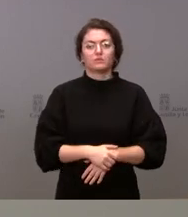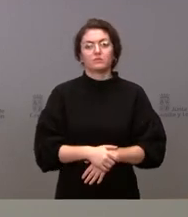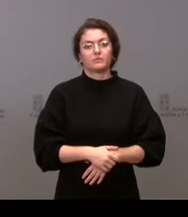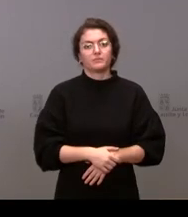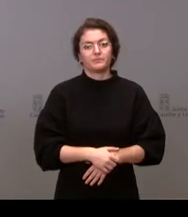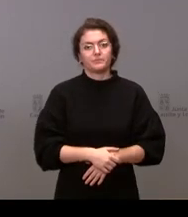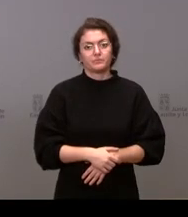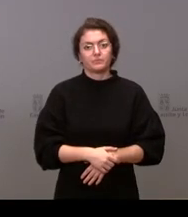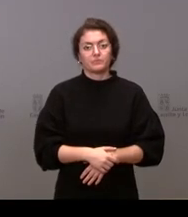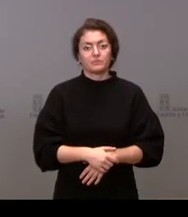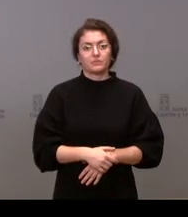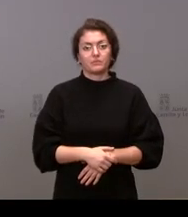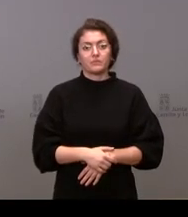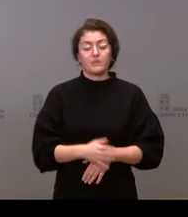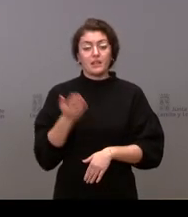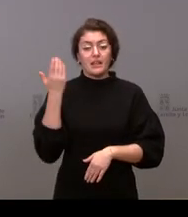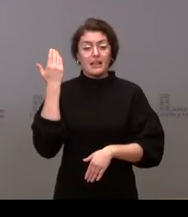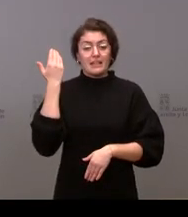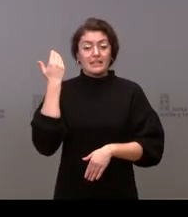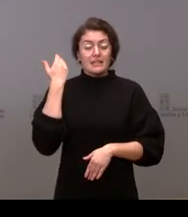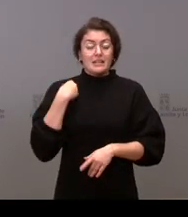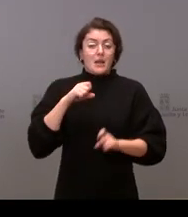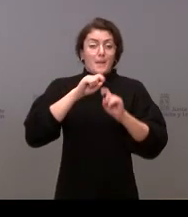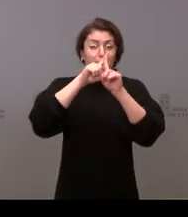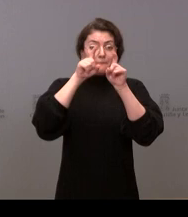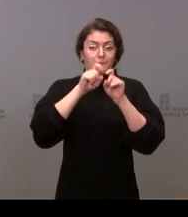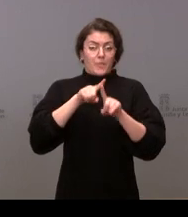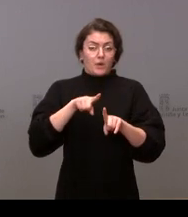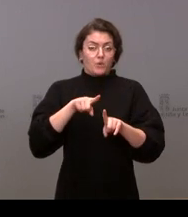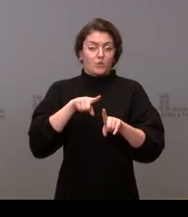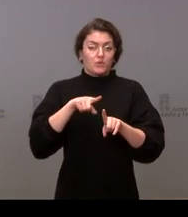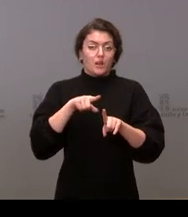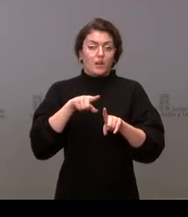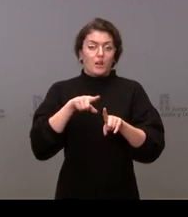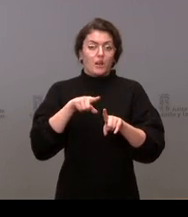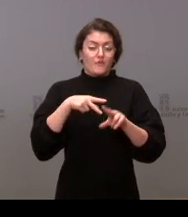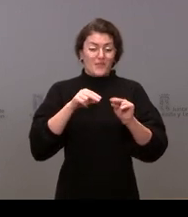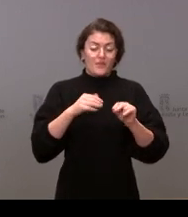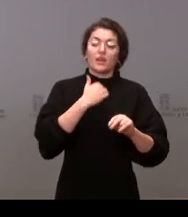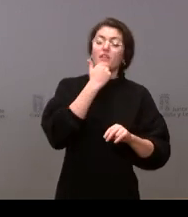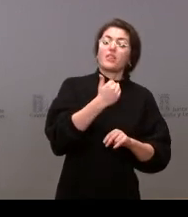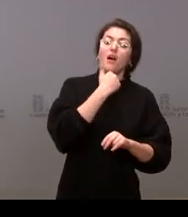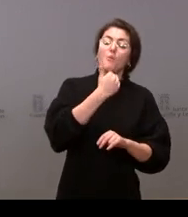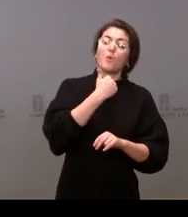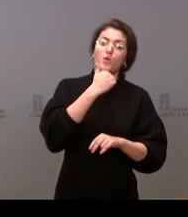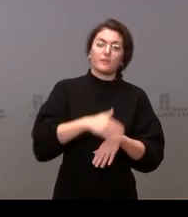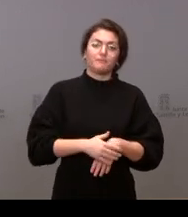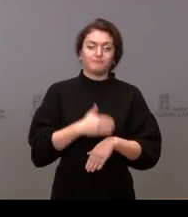pues vamos a cerrar este turno de preguntas en Zamora con Carlos Gil de la opinión adelante Carlos